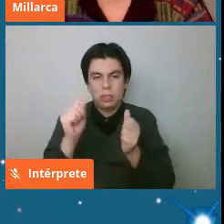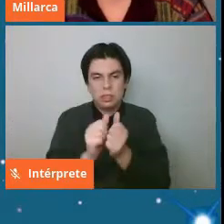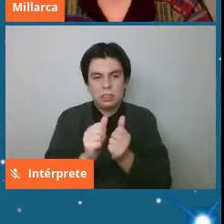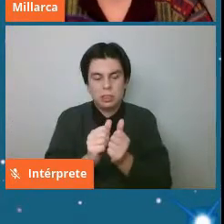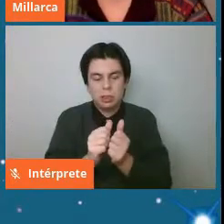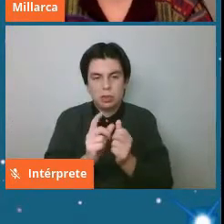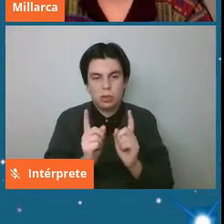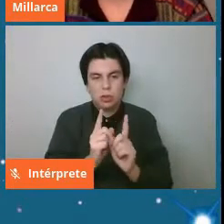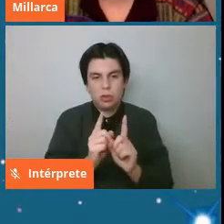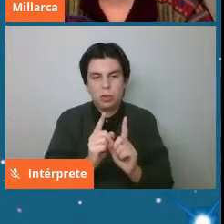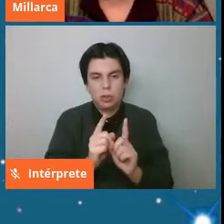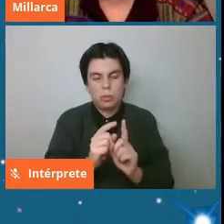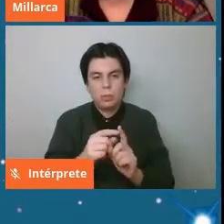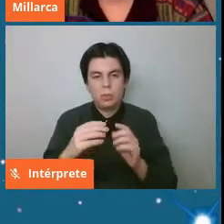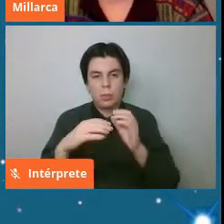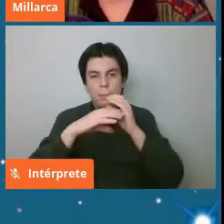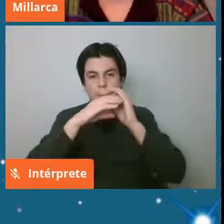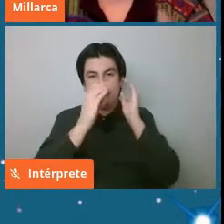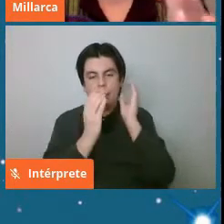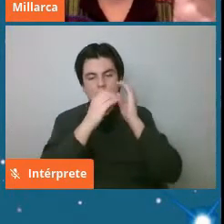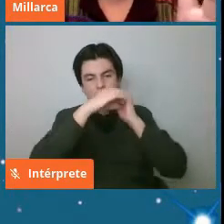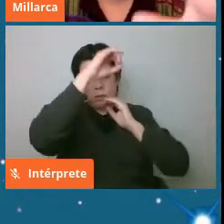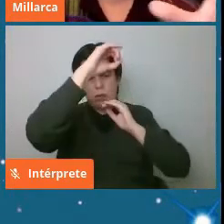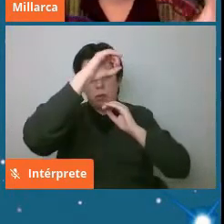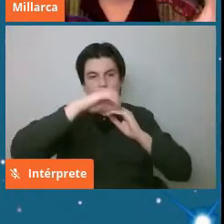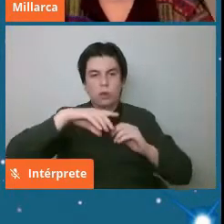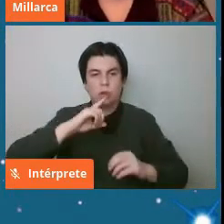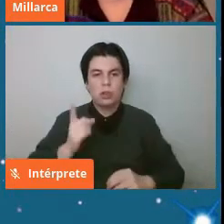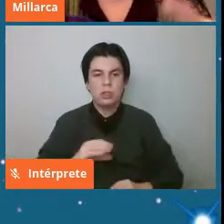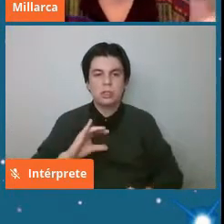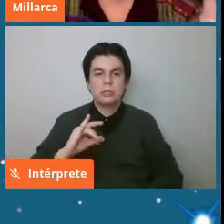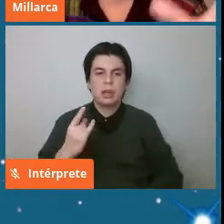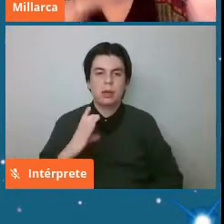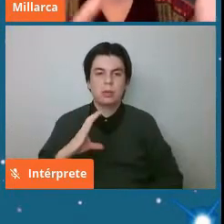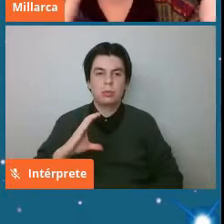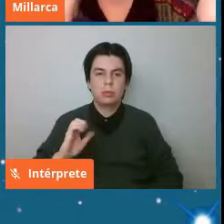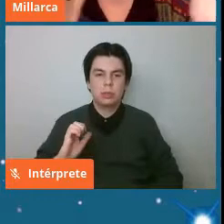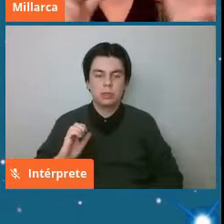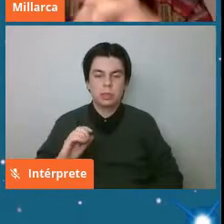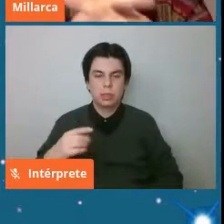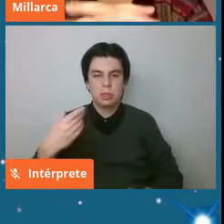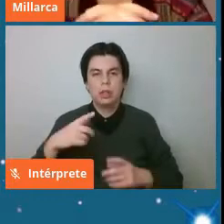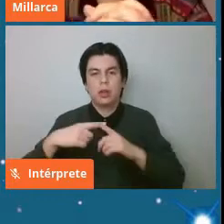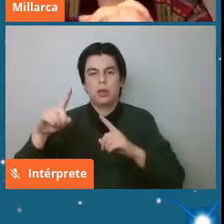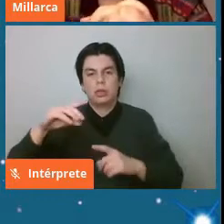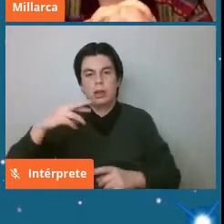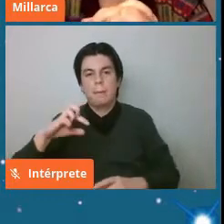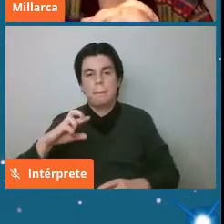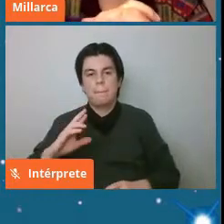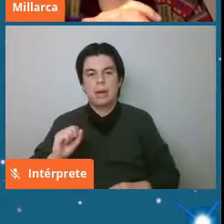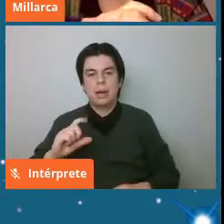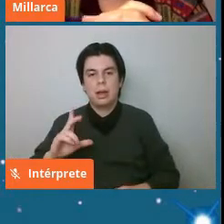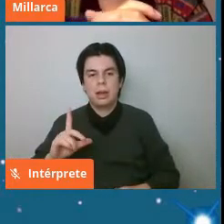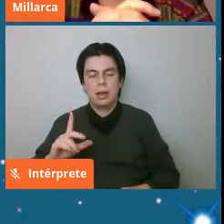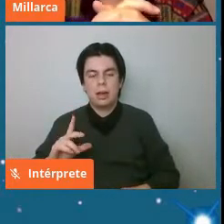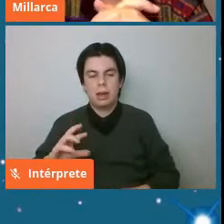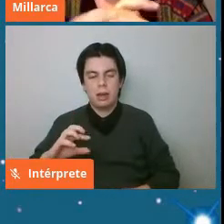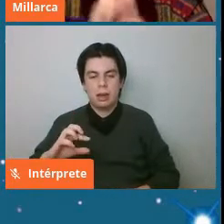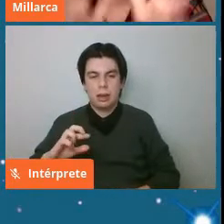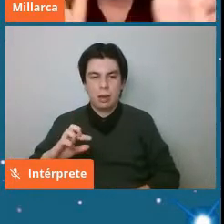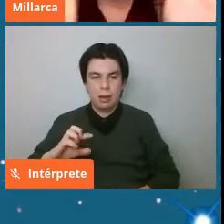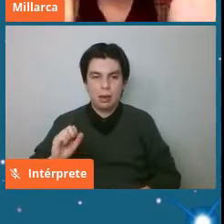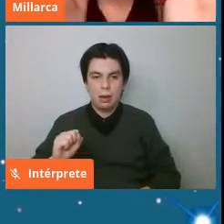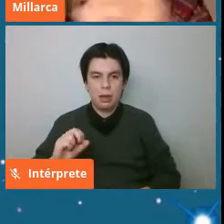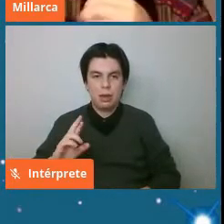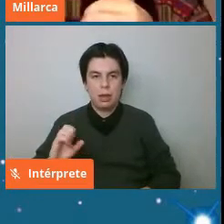Sauce esta está en Paranal y probablemente el próximo año vamos a instalar otras cinco en la región de